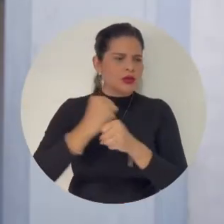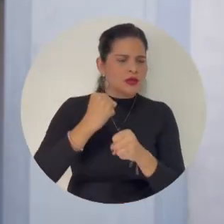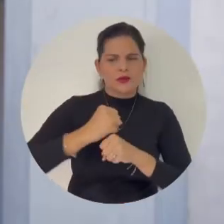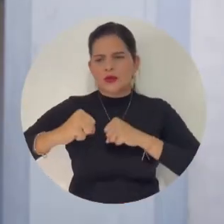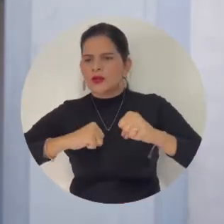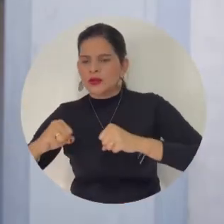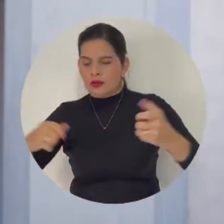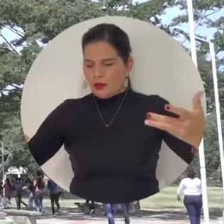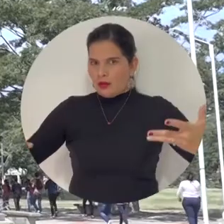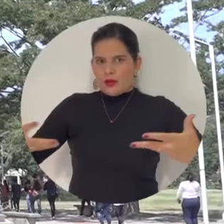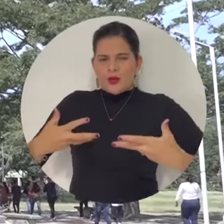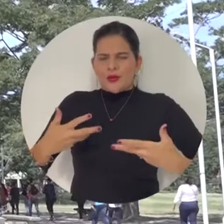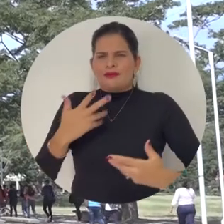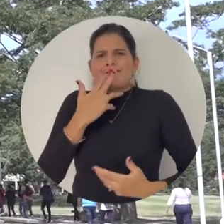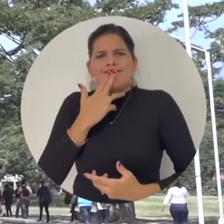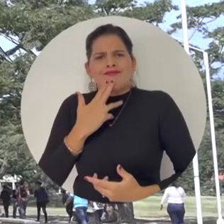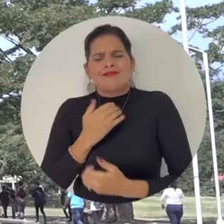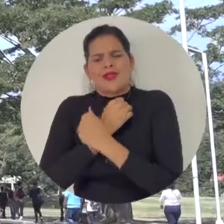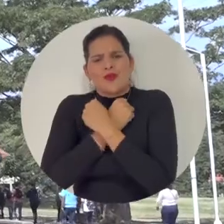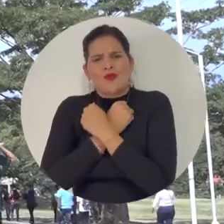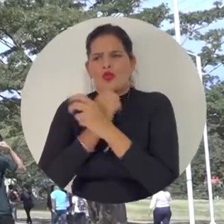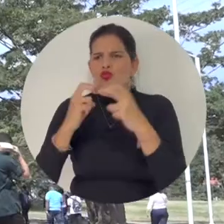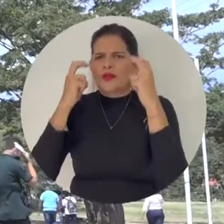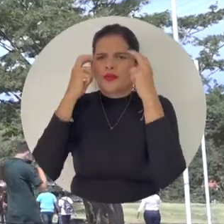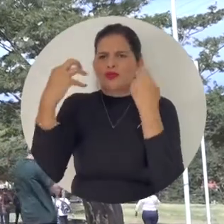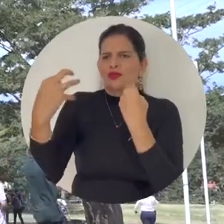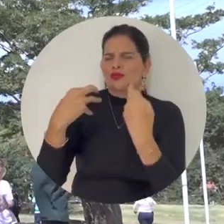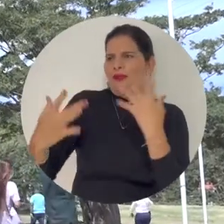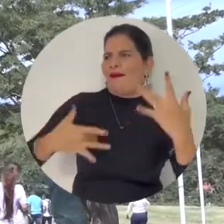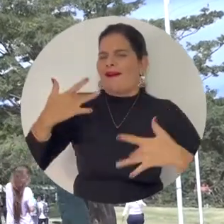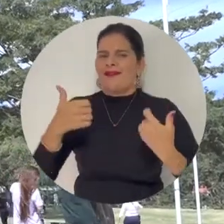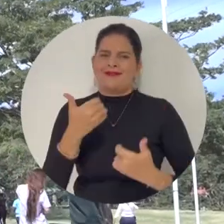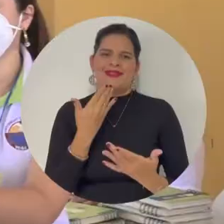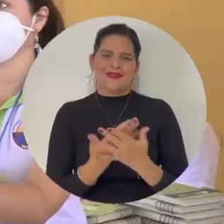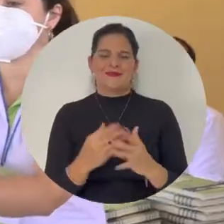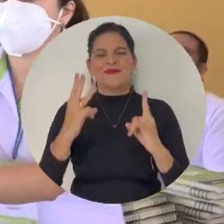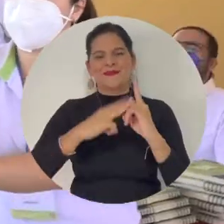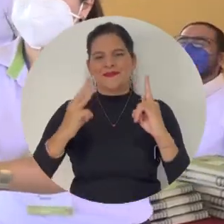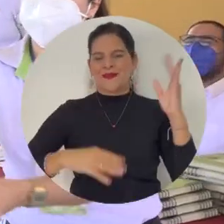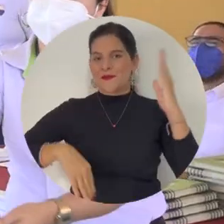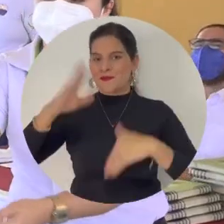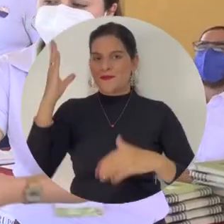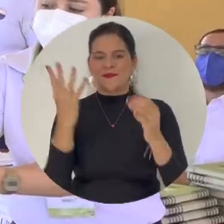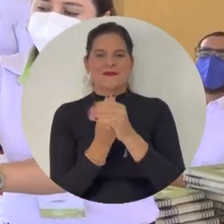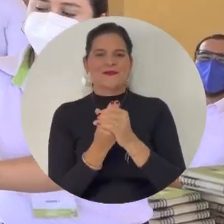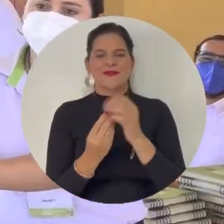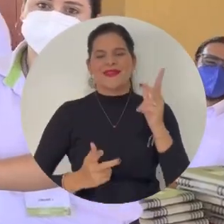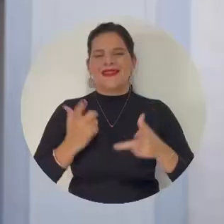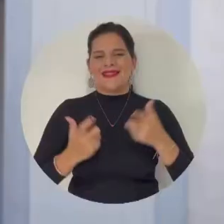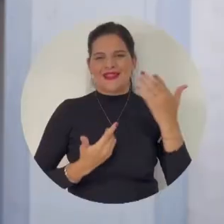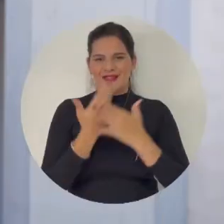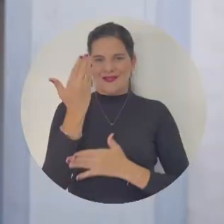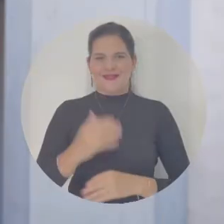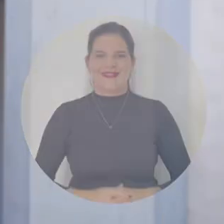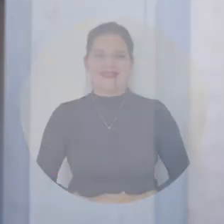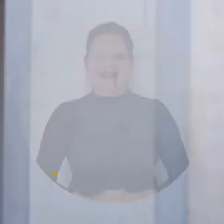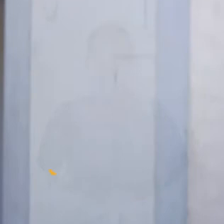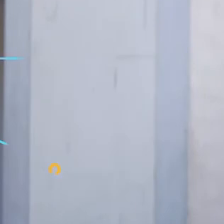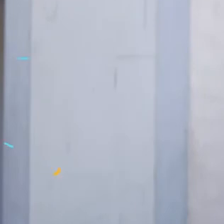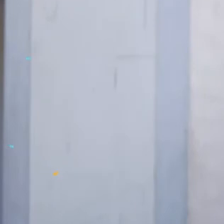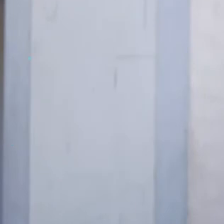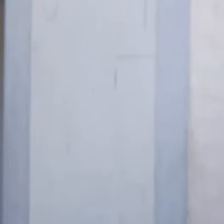aquellas personas que están dentro, dentro, dentro de la Universidad Magdalena, porque los recibe uno con el mismo cariño, con el mismo